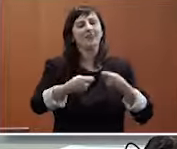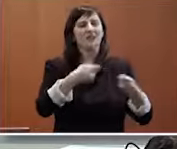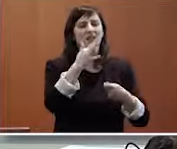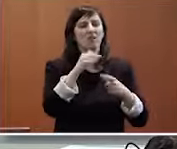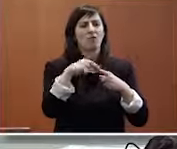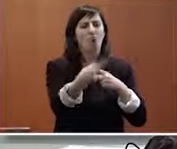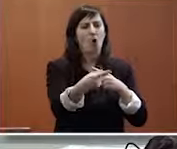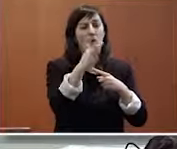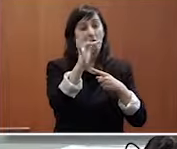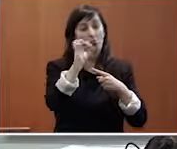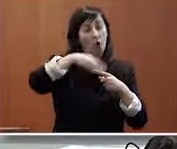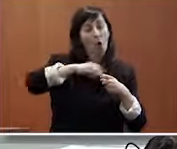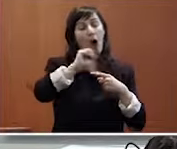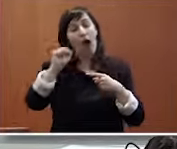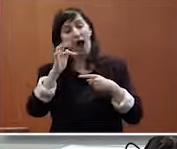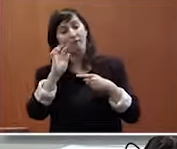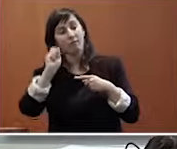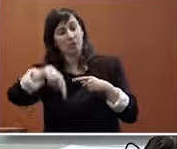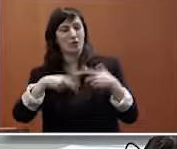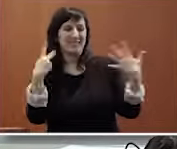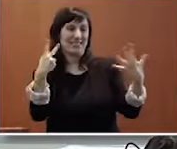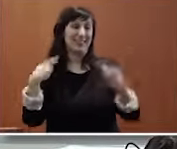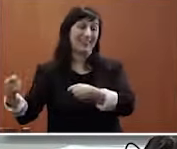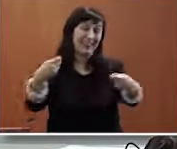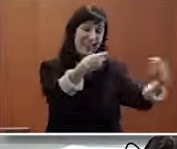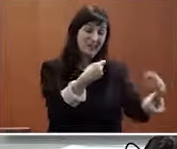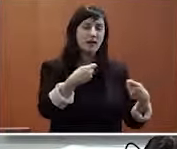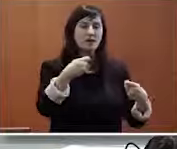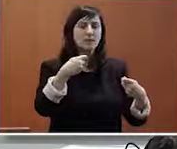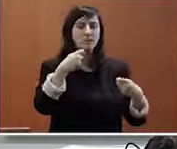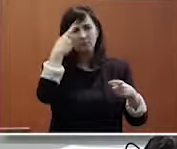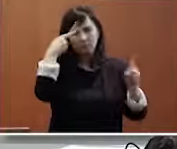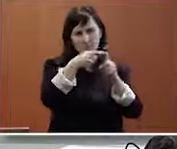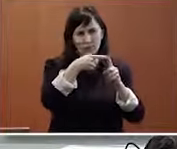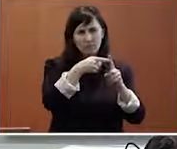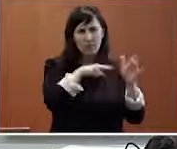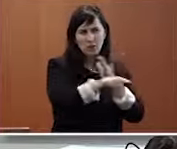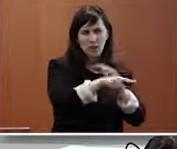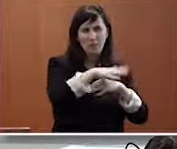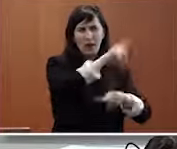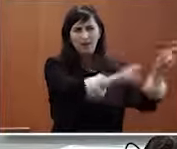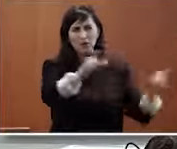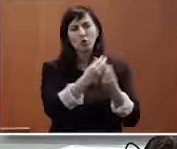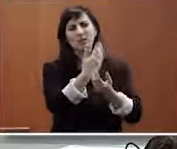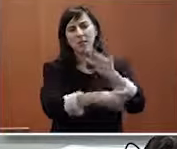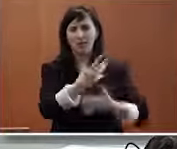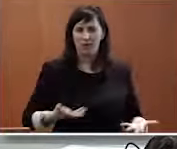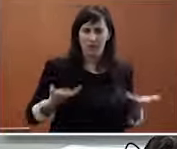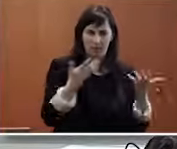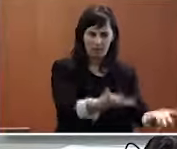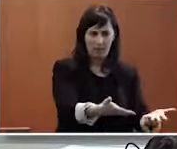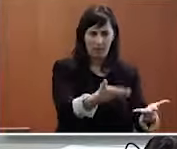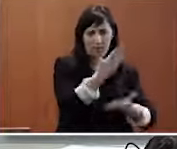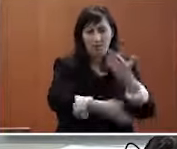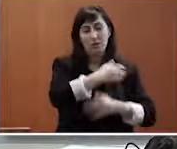son sete tiendas en este momento especialmente pensadas gestionadas para persoas con discapacidade e se trate de